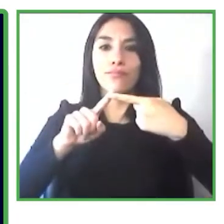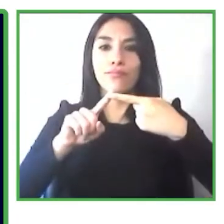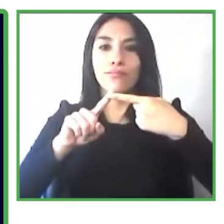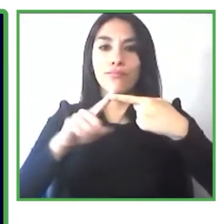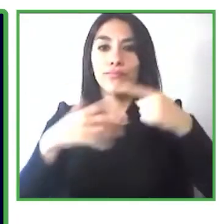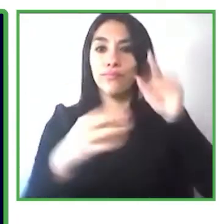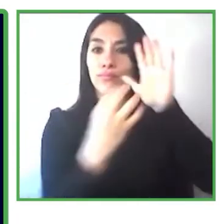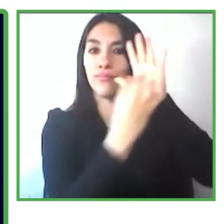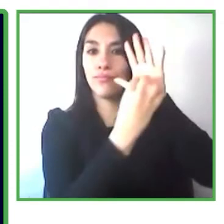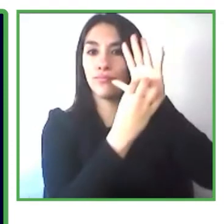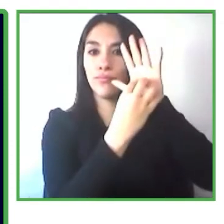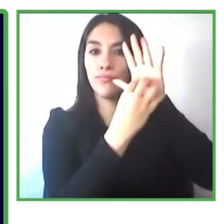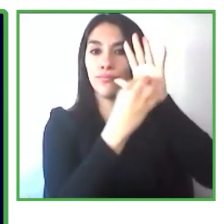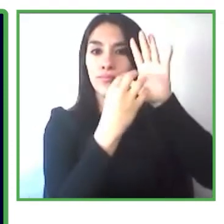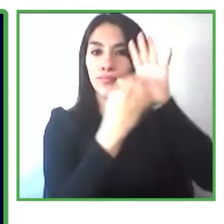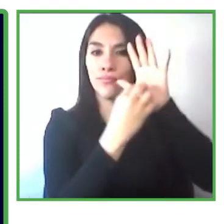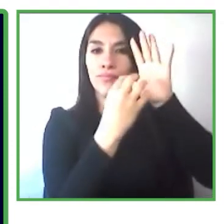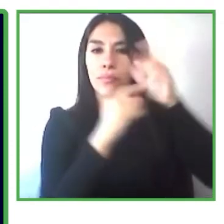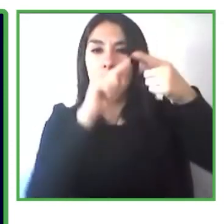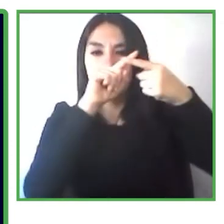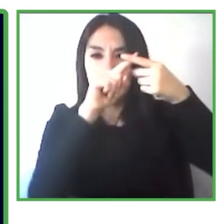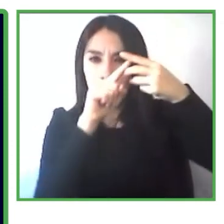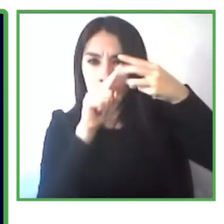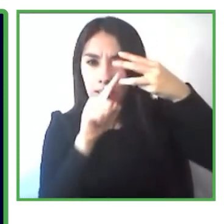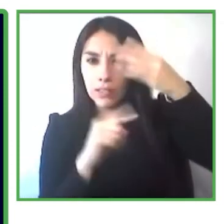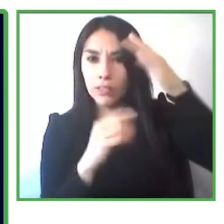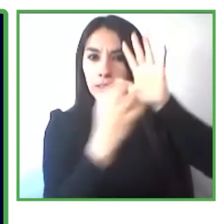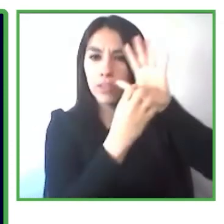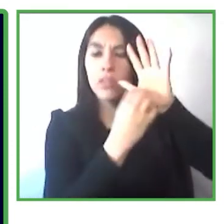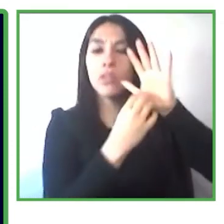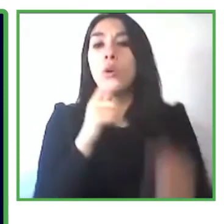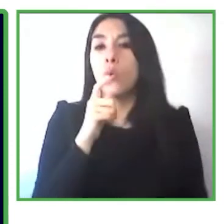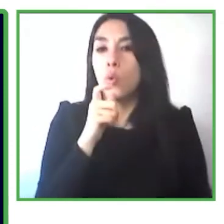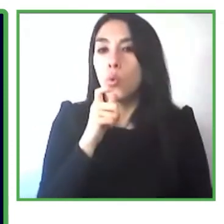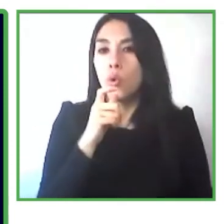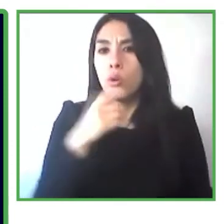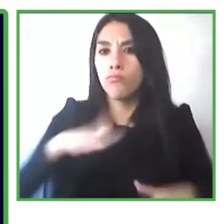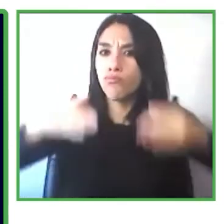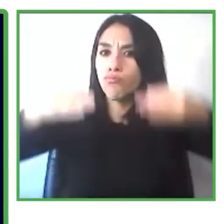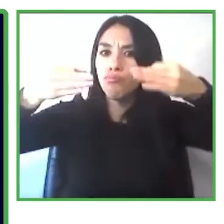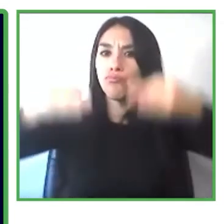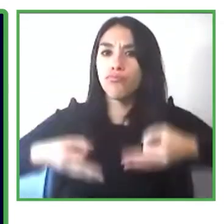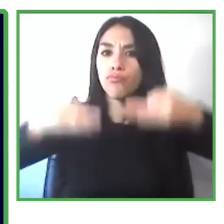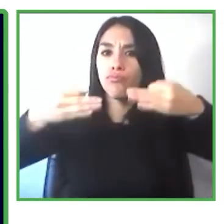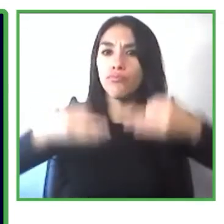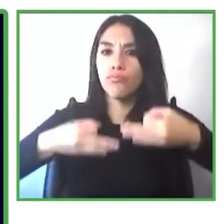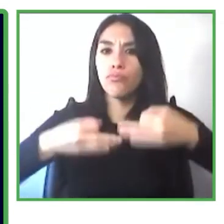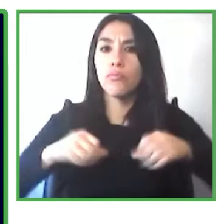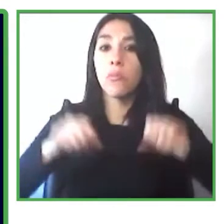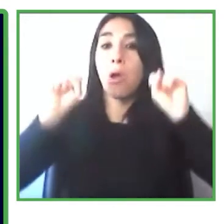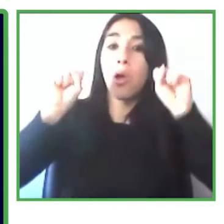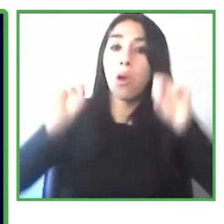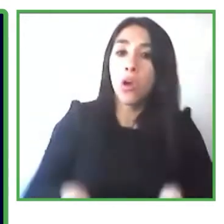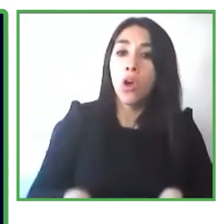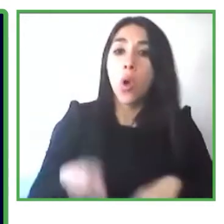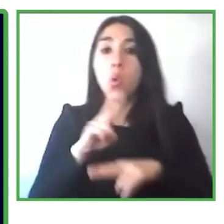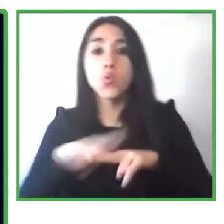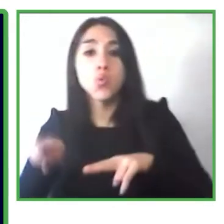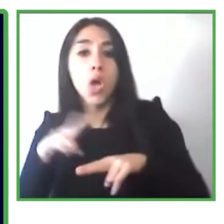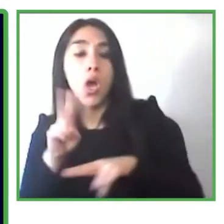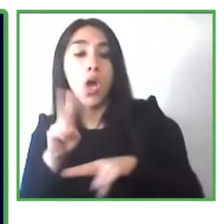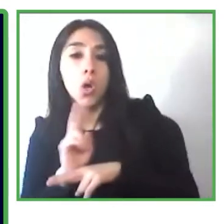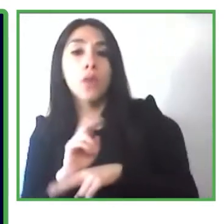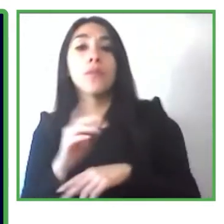podrá ser utilizado en distintos materiales de comunicación de la empresa El sello generará un impacto en las empresas de manera integral